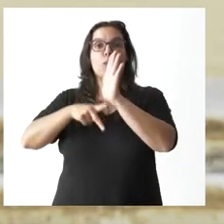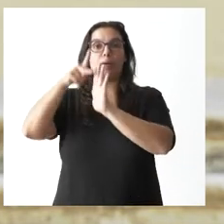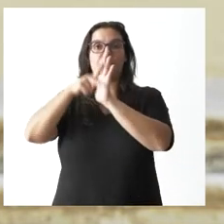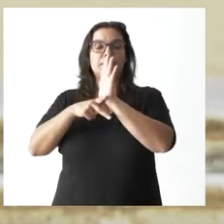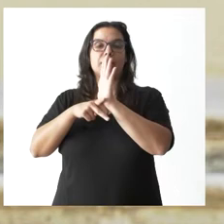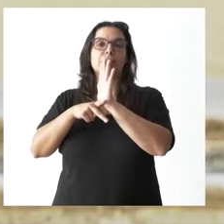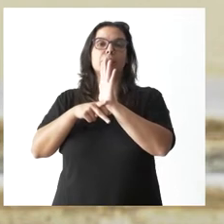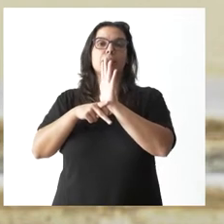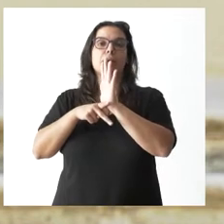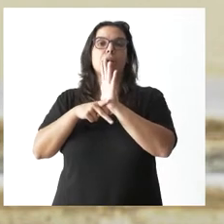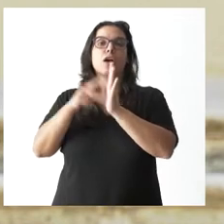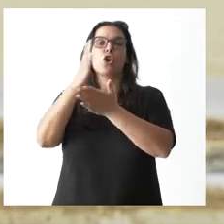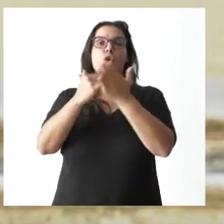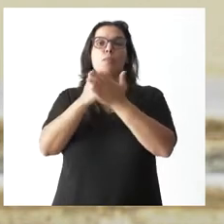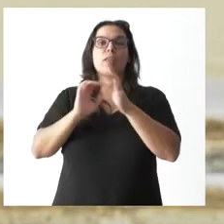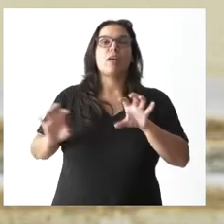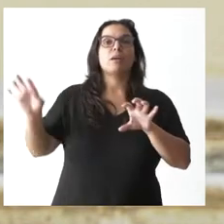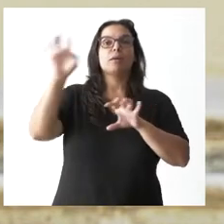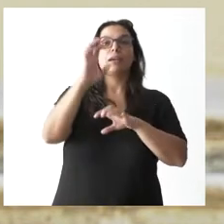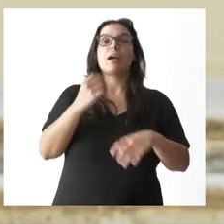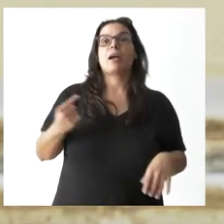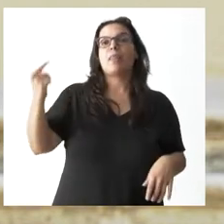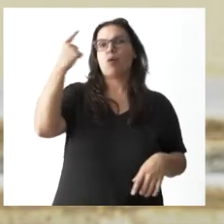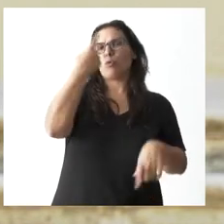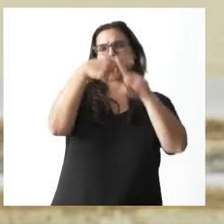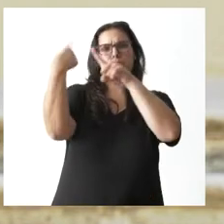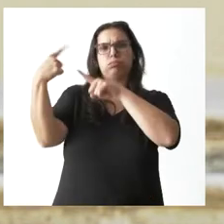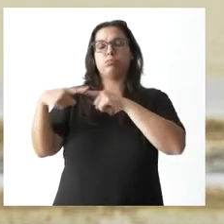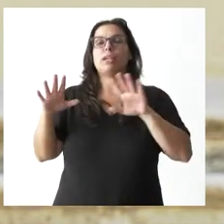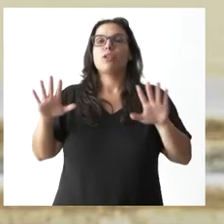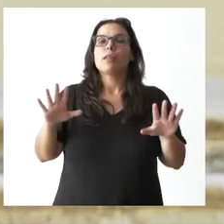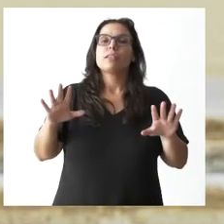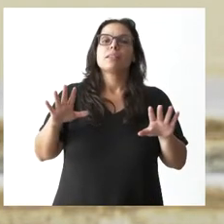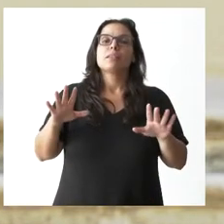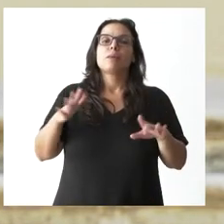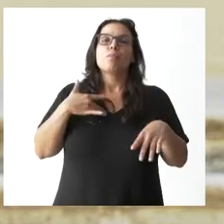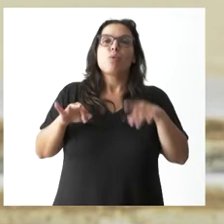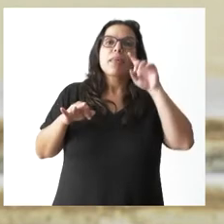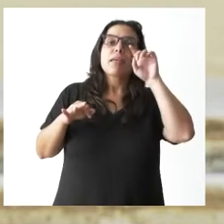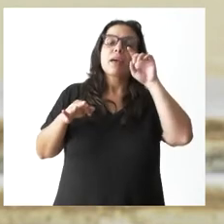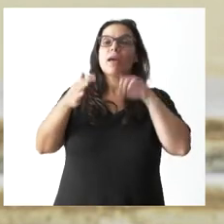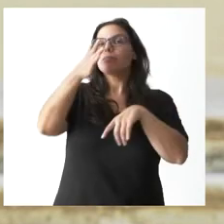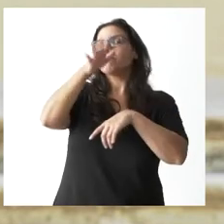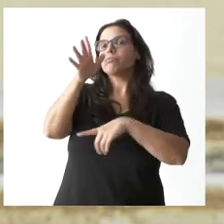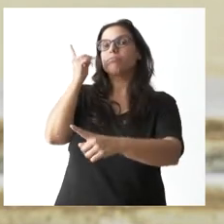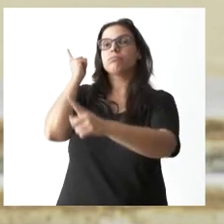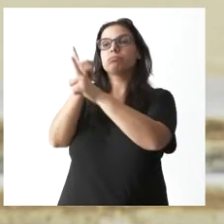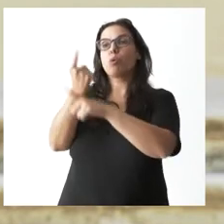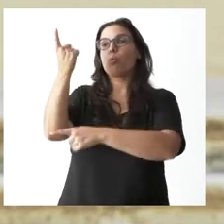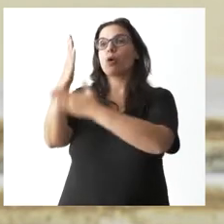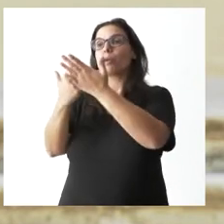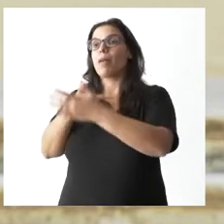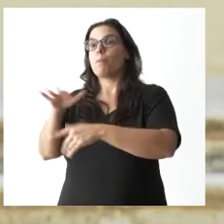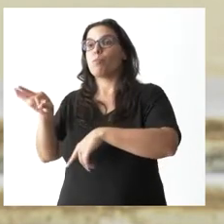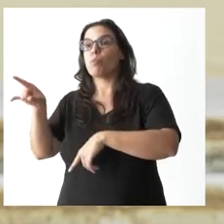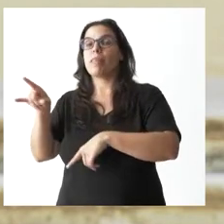de cada comunidad autónoma. Somos totalmente distintos. Por tanto, el que se pueda presentar en una comunidad autónoma no quiere